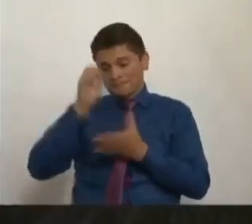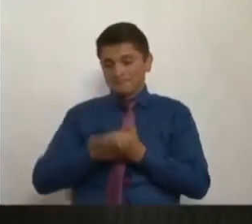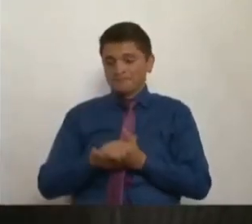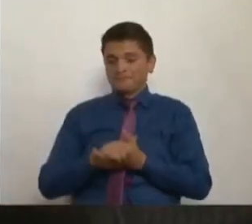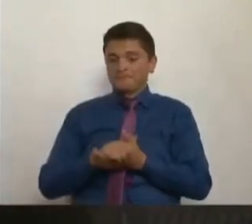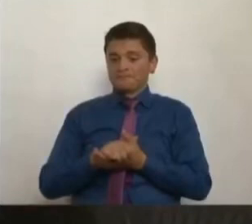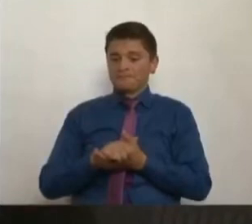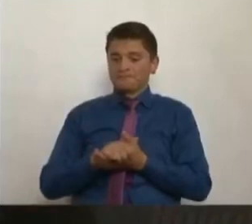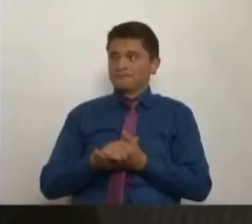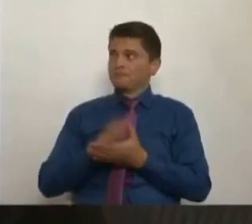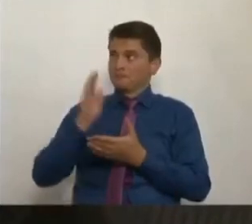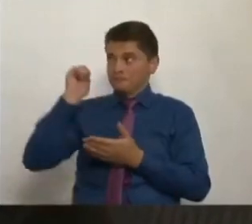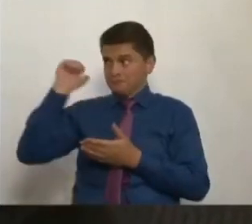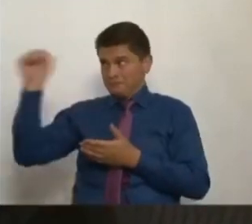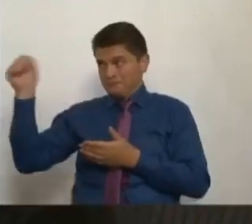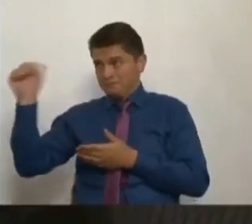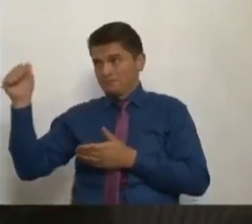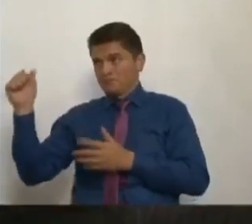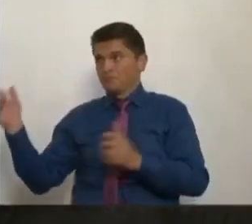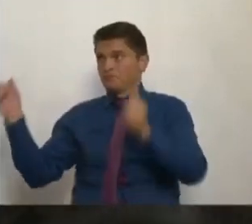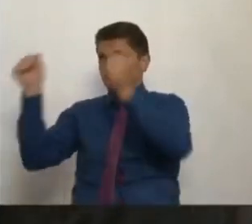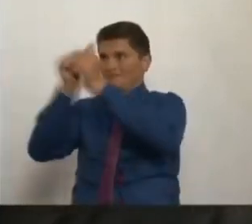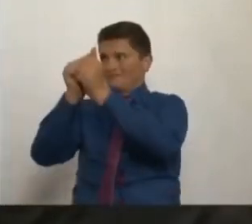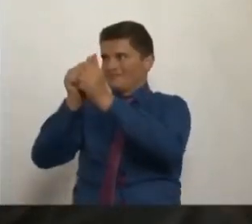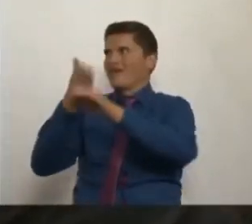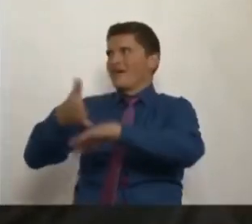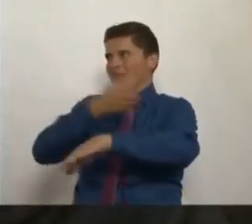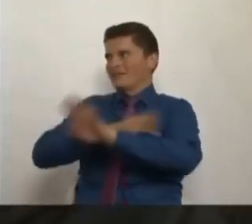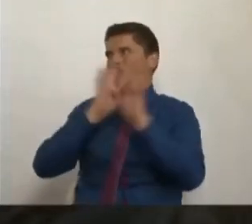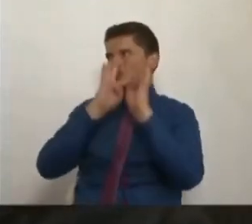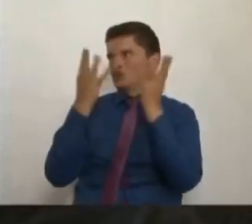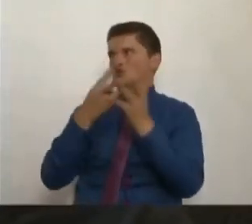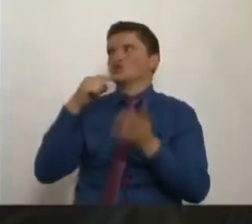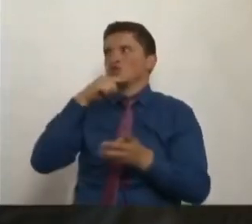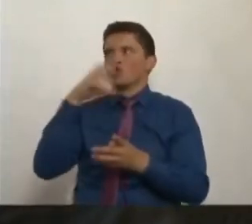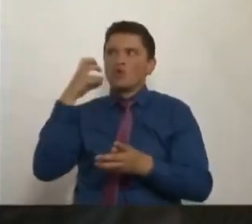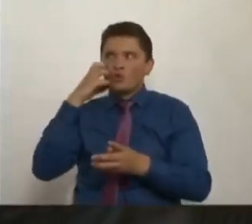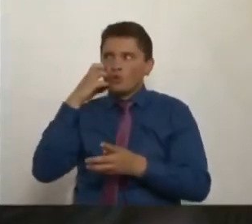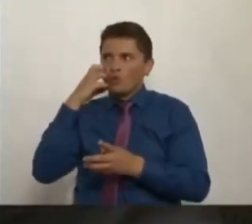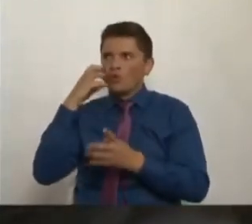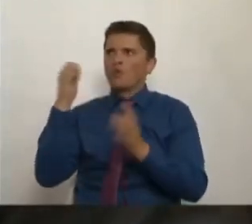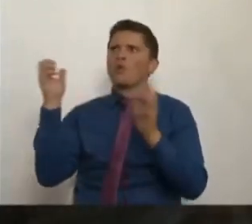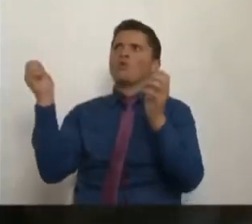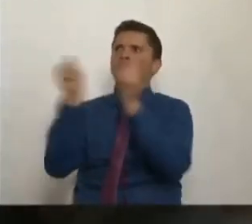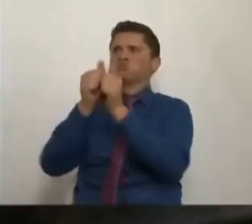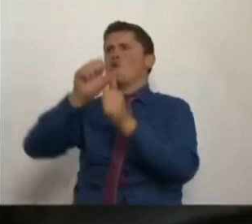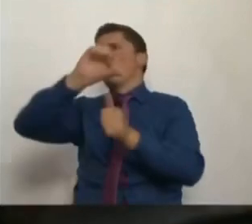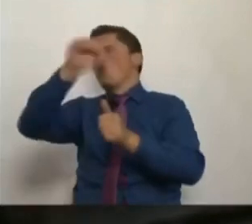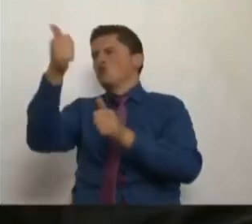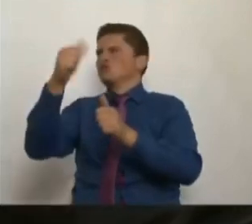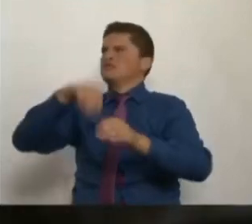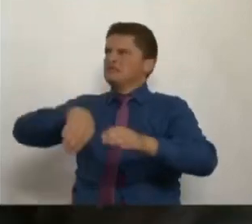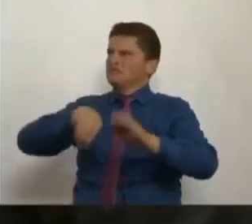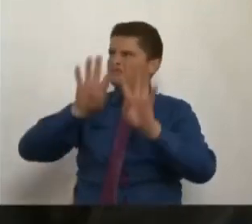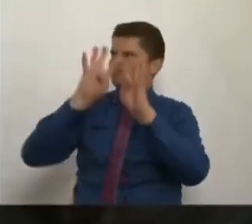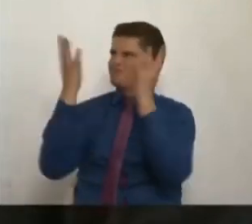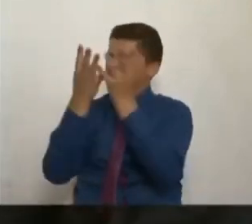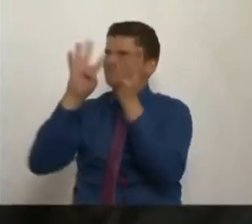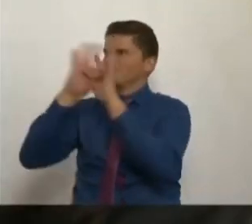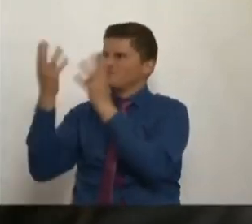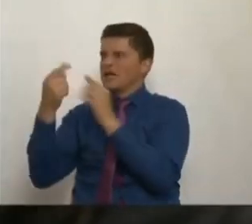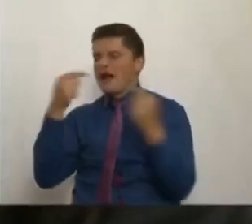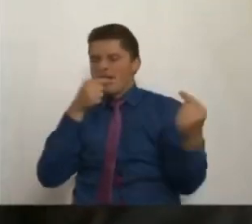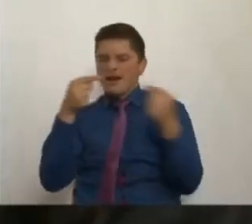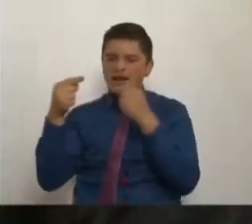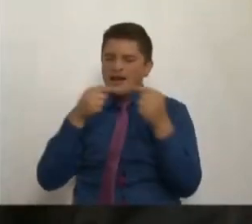y el entonces senador Duque, con muchos más senadores, hicimos un debate y en la